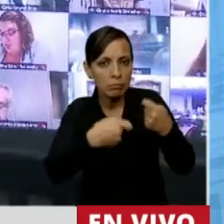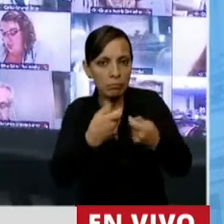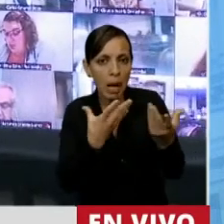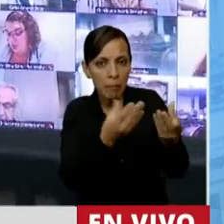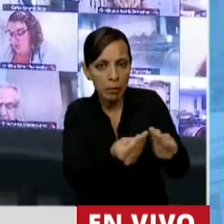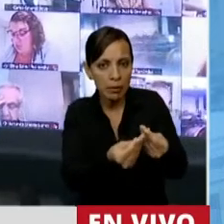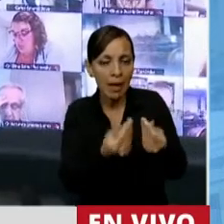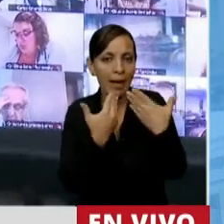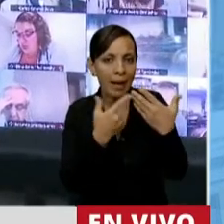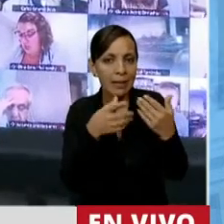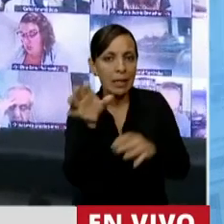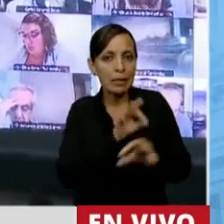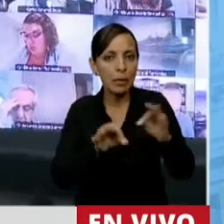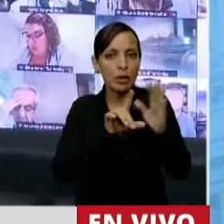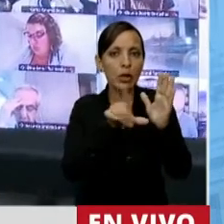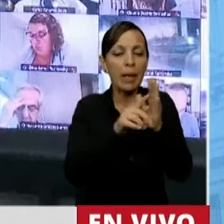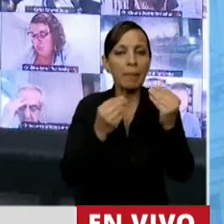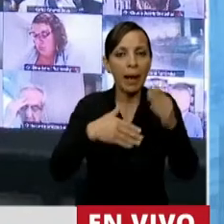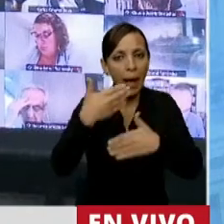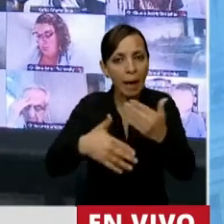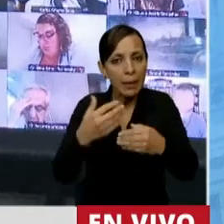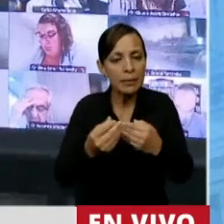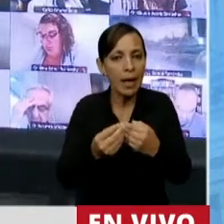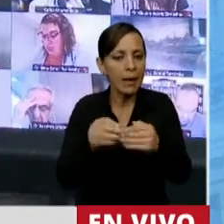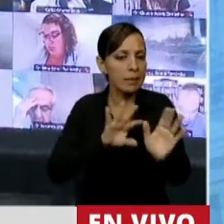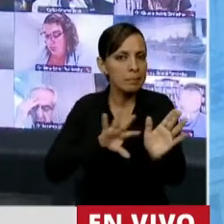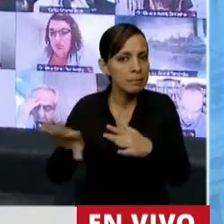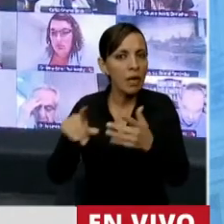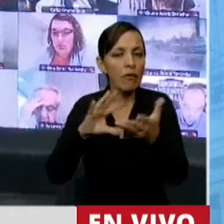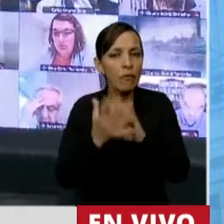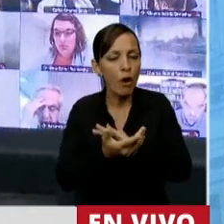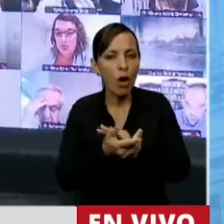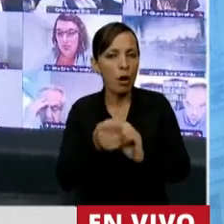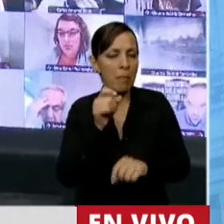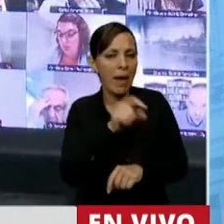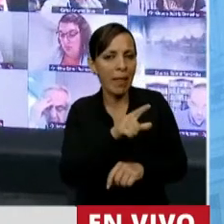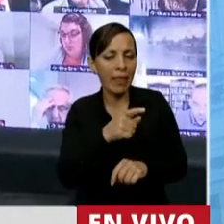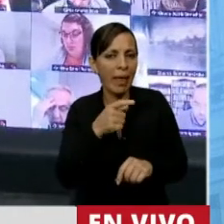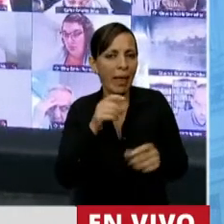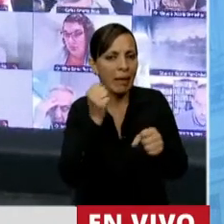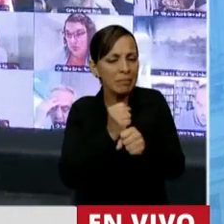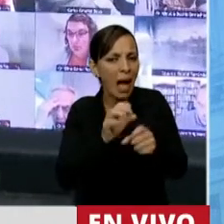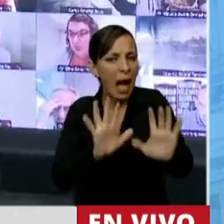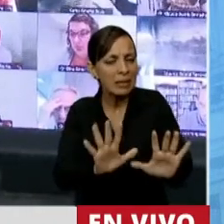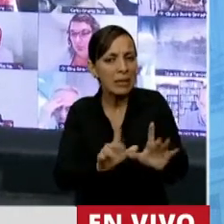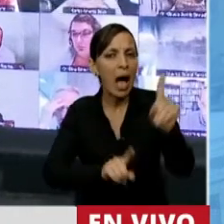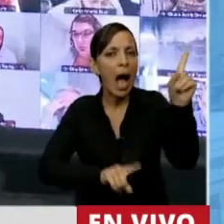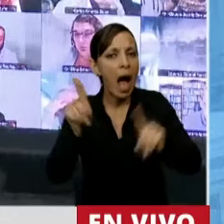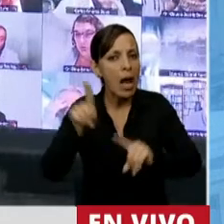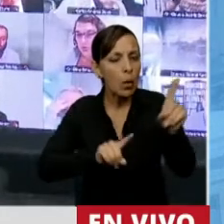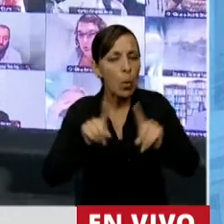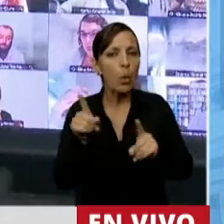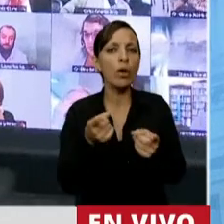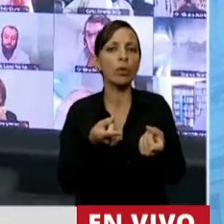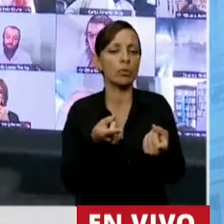través de estos proyectos de ley para poder avanzar y dejar atrás estas prácticas vetustas que algunos evidentemente